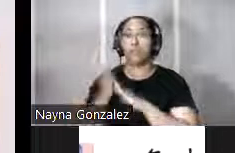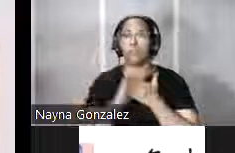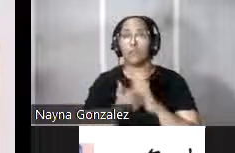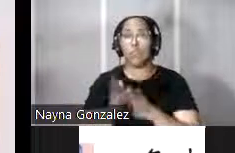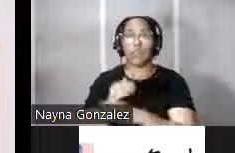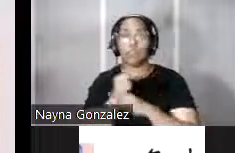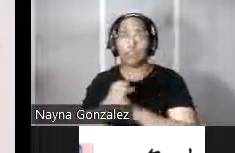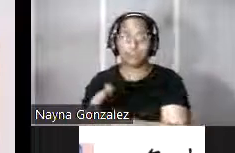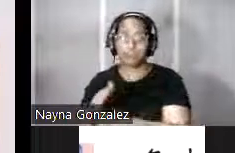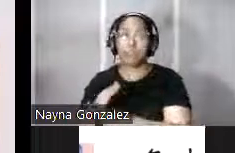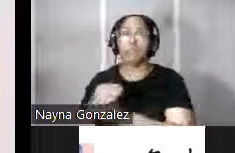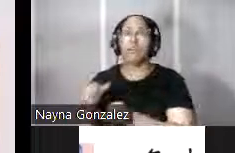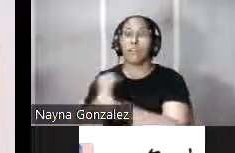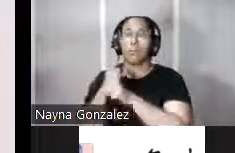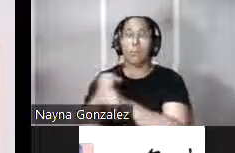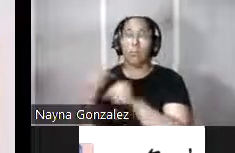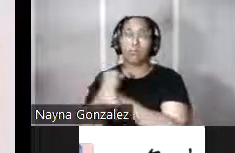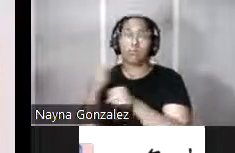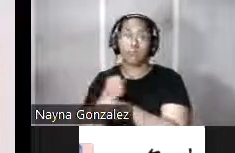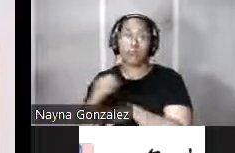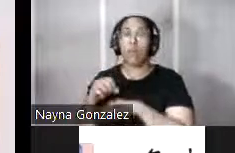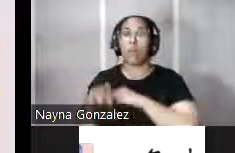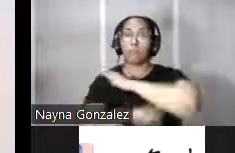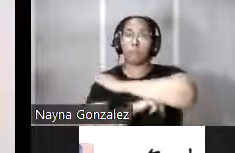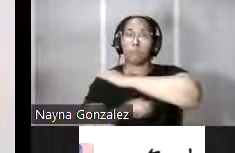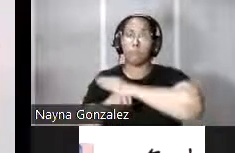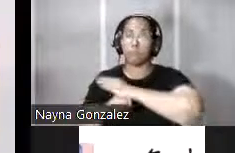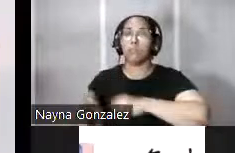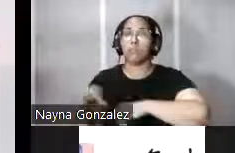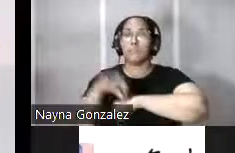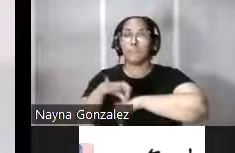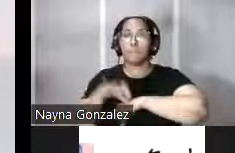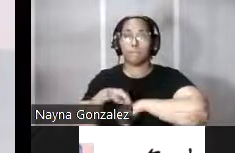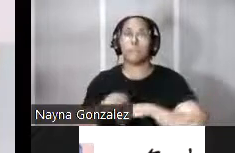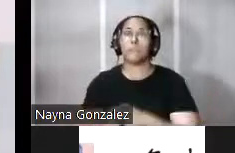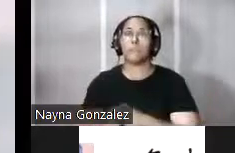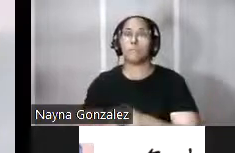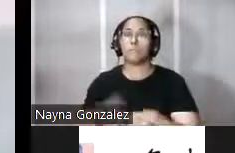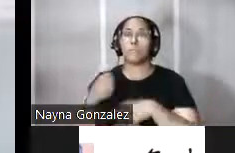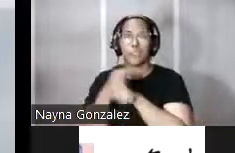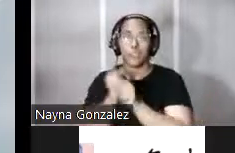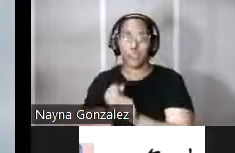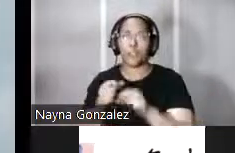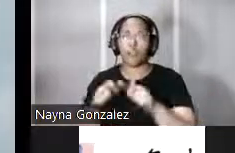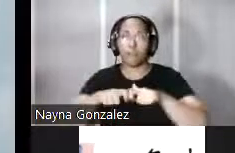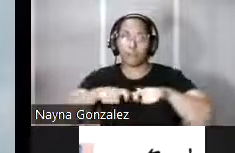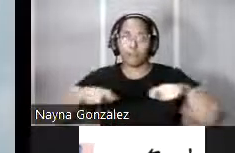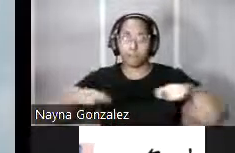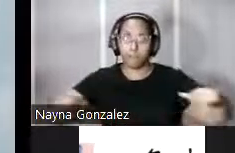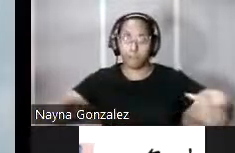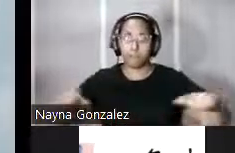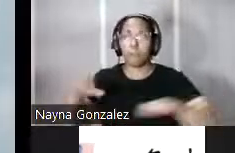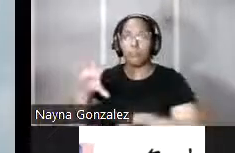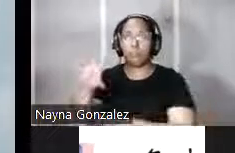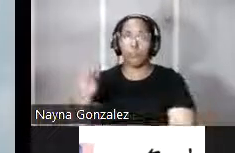un posible ataque por el frente de tierra se construyó un pequeño reducto de mampostería construido a unos 50 metros